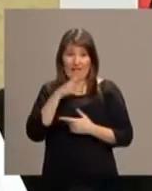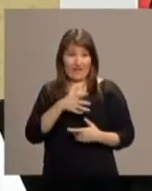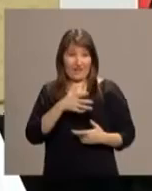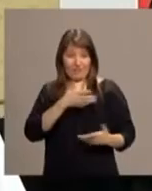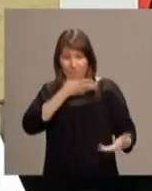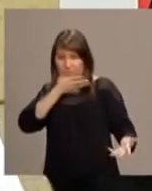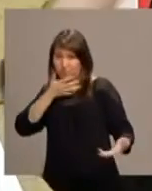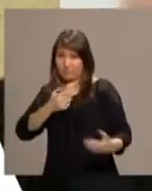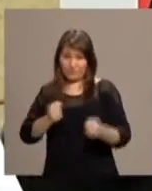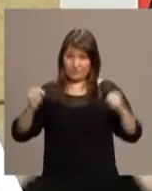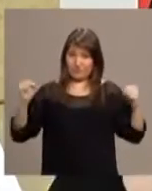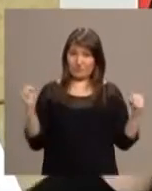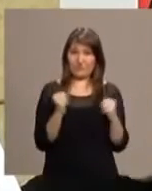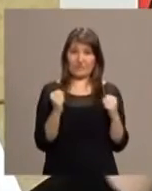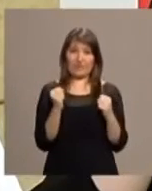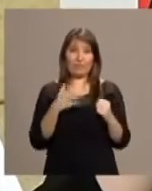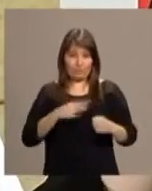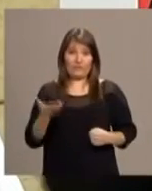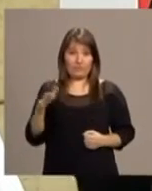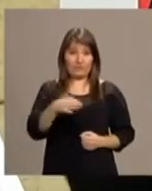cruel de frío.